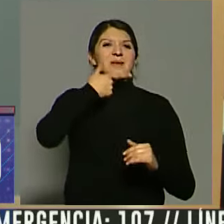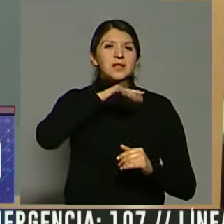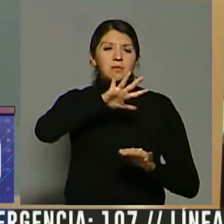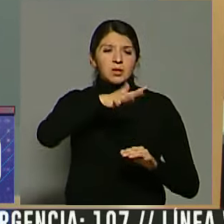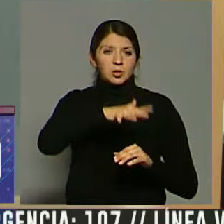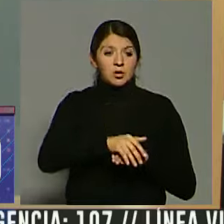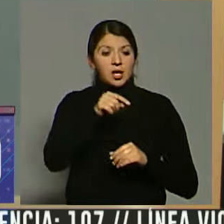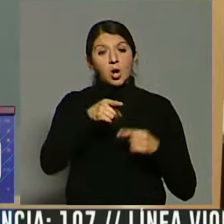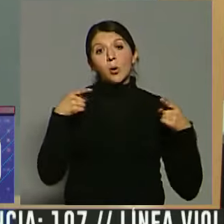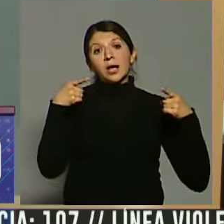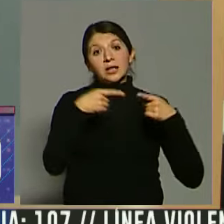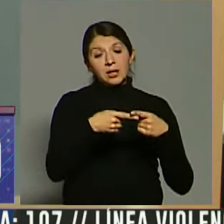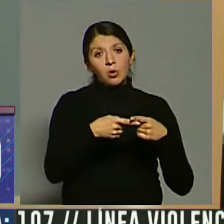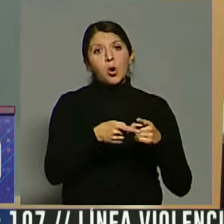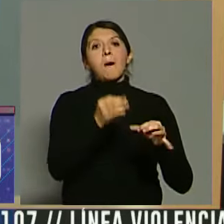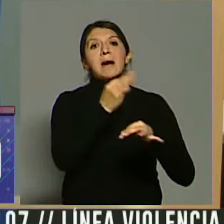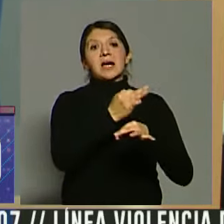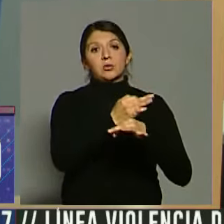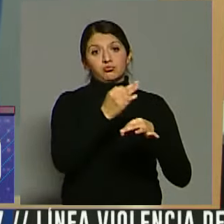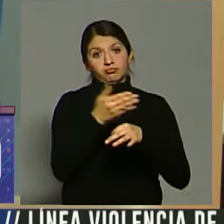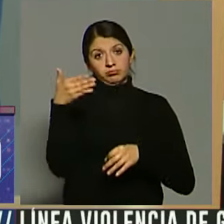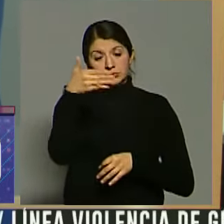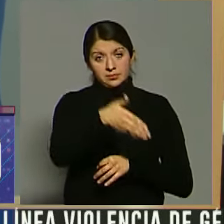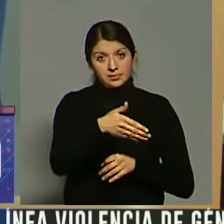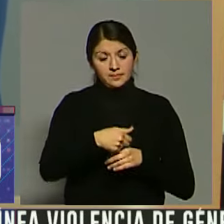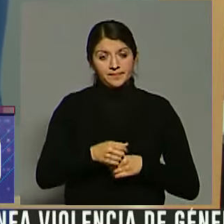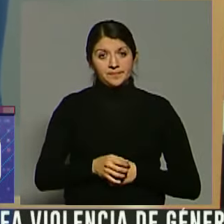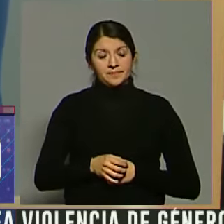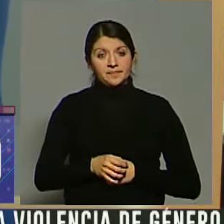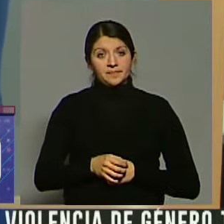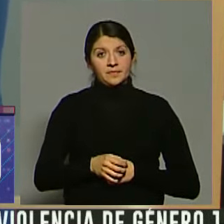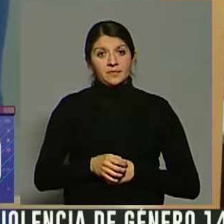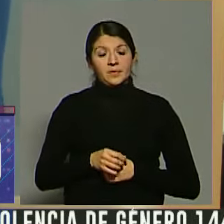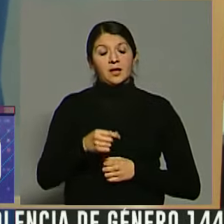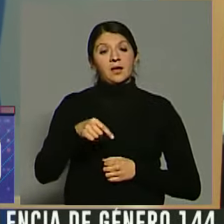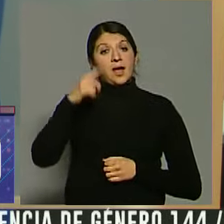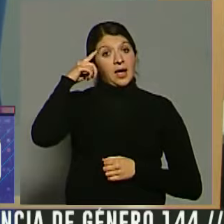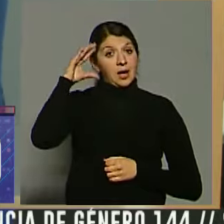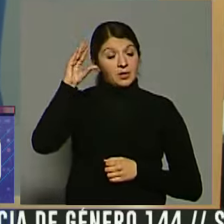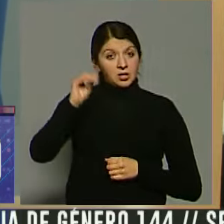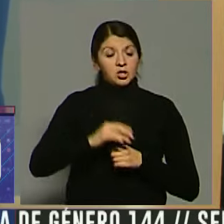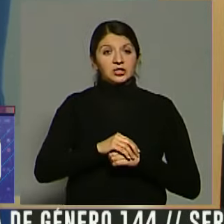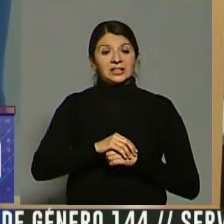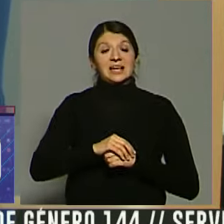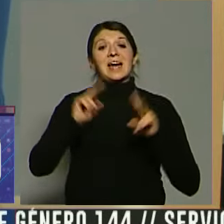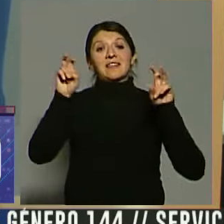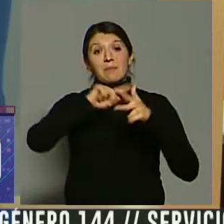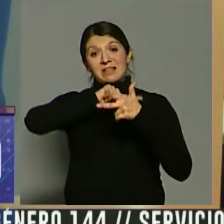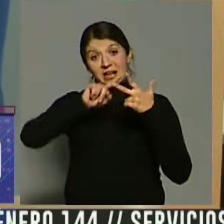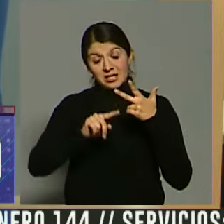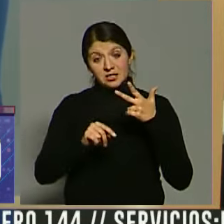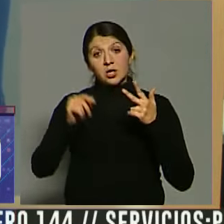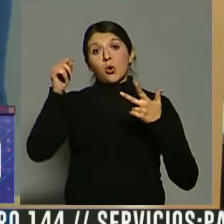exclusivamente a docentes. Esta ofrece trabajar tres ejes, uno es la